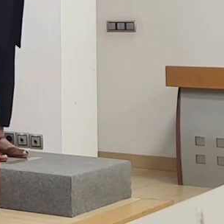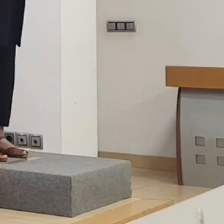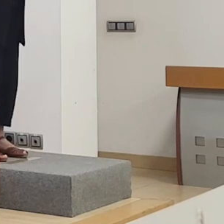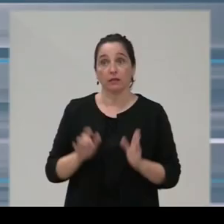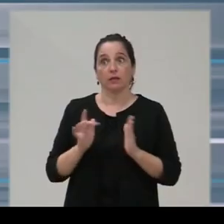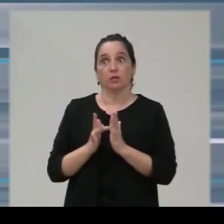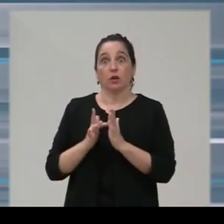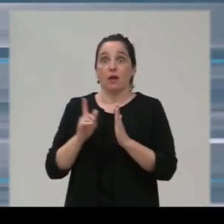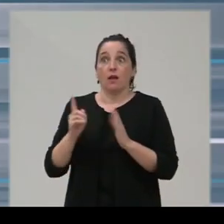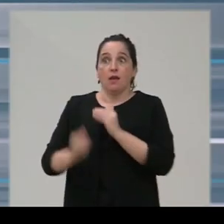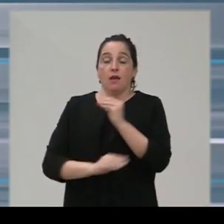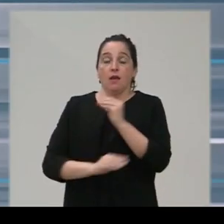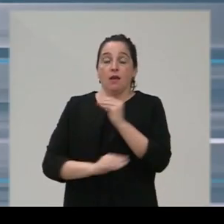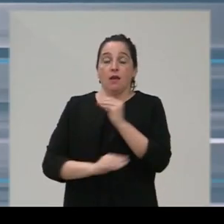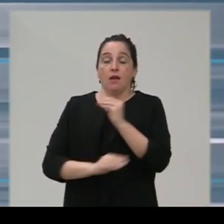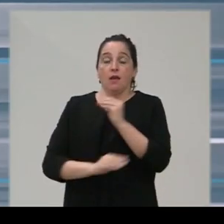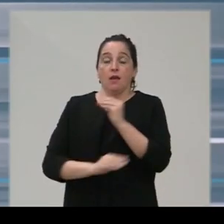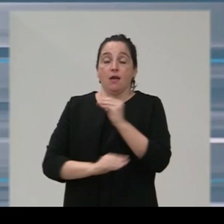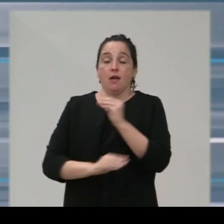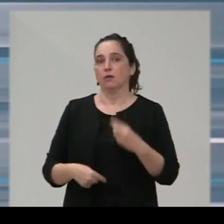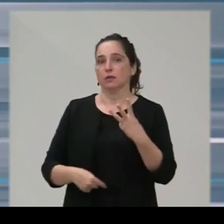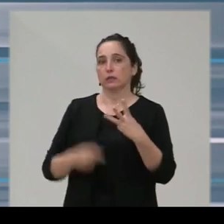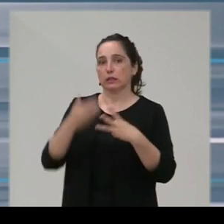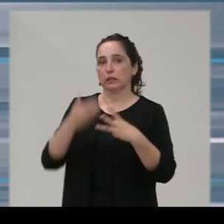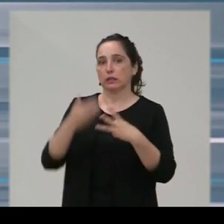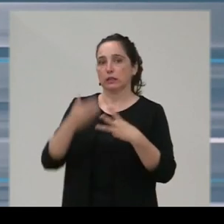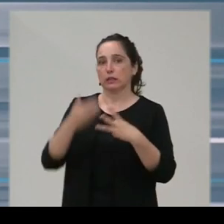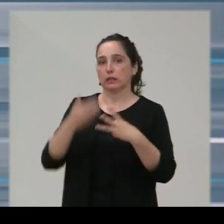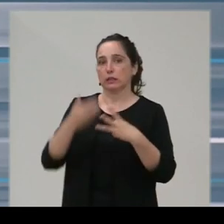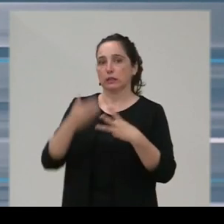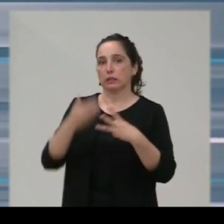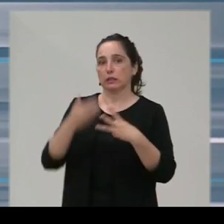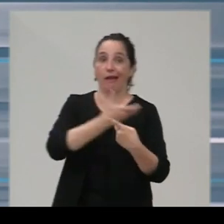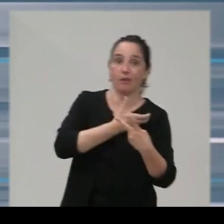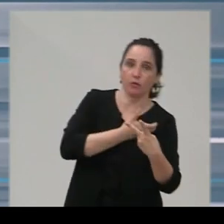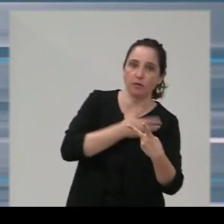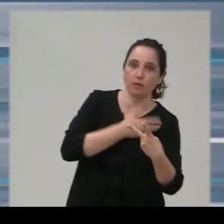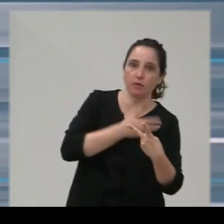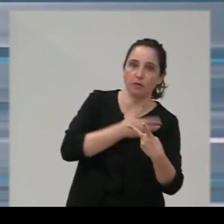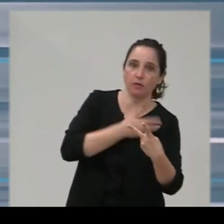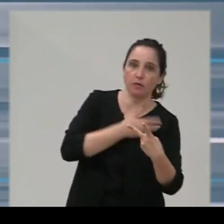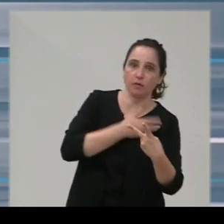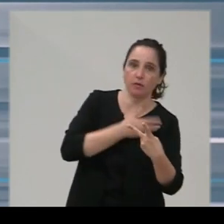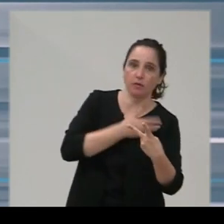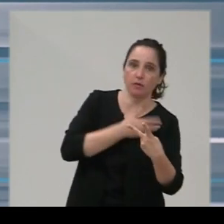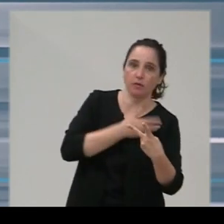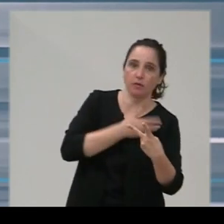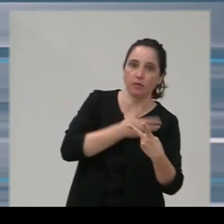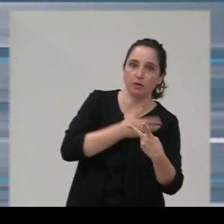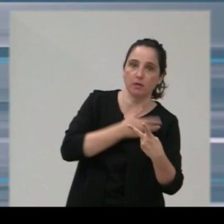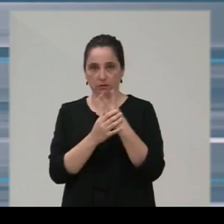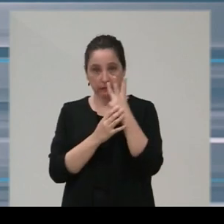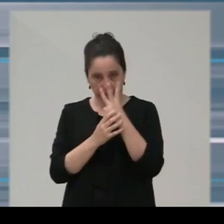subirnos a un acuerdo a tres partes para abordar conjuntamente las actuaciones y dotar al club